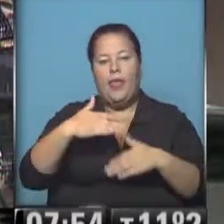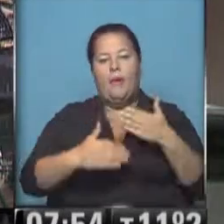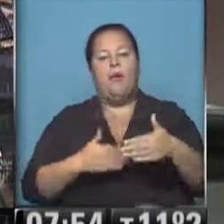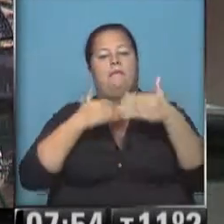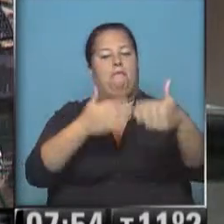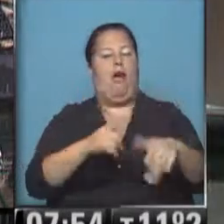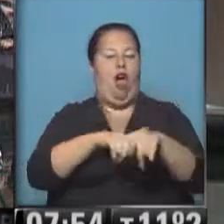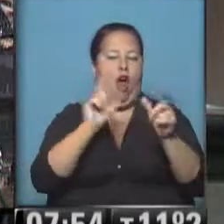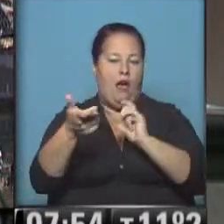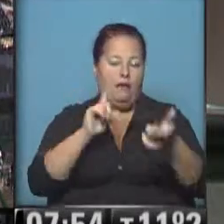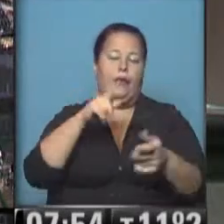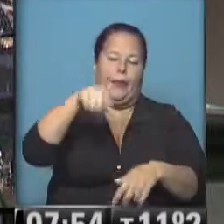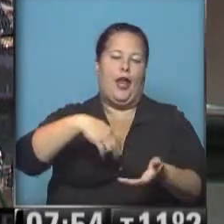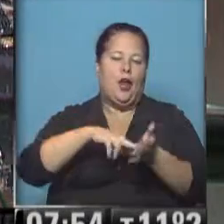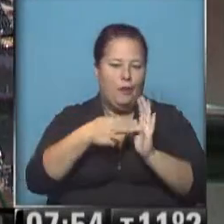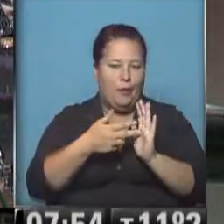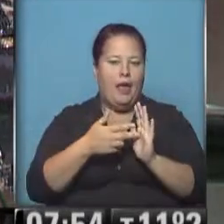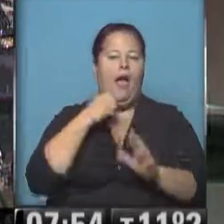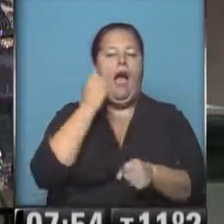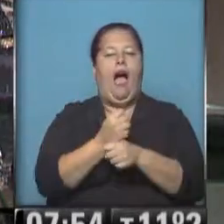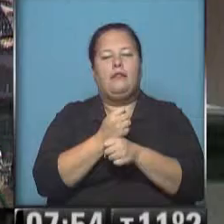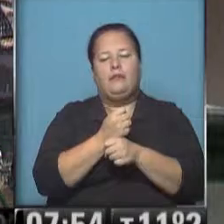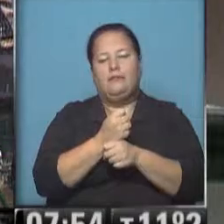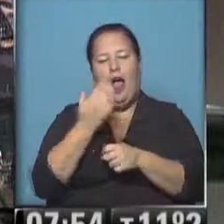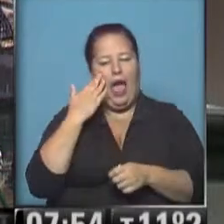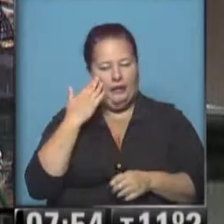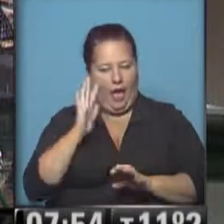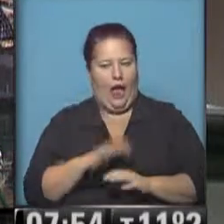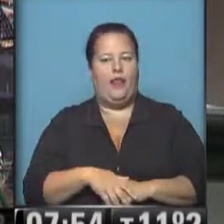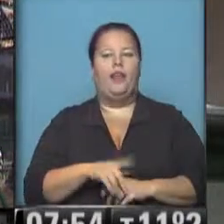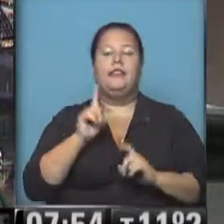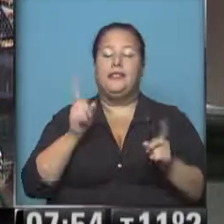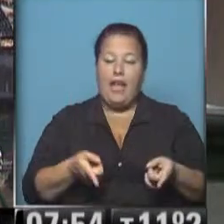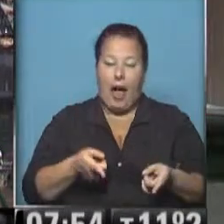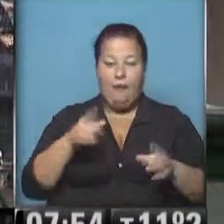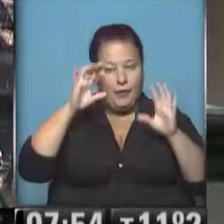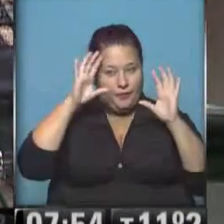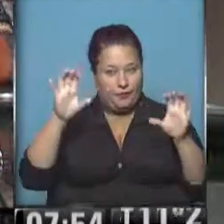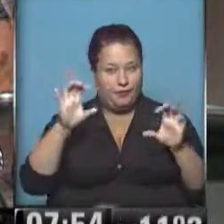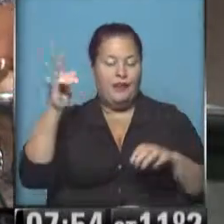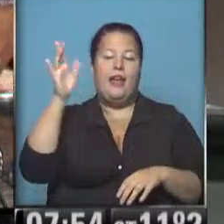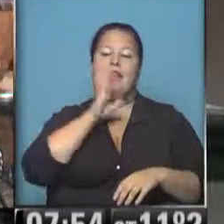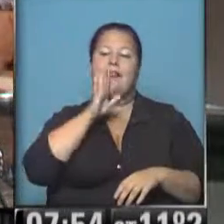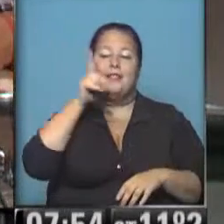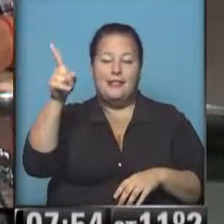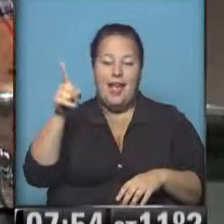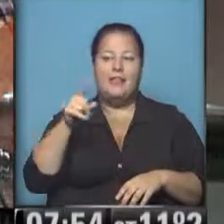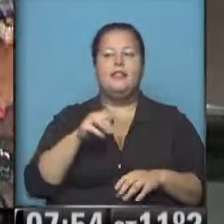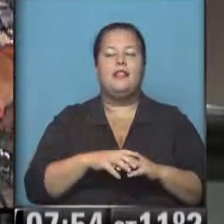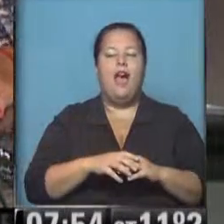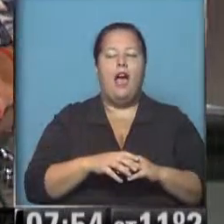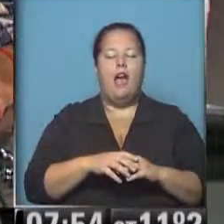que reprogramarse y esto va a traer algunos inconvenientes hasta ya entrada la tarde. Bueno, y también, como recordábamos, en Ezeiza hay algunas